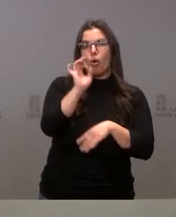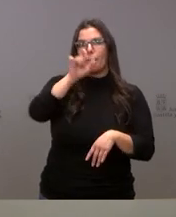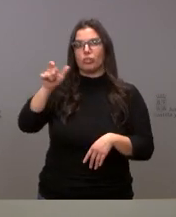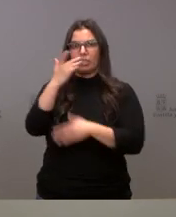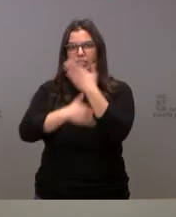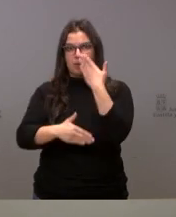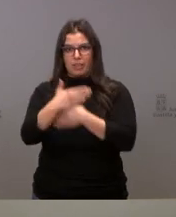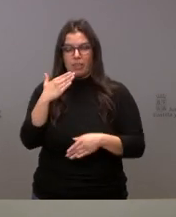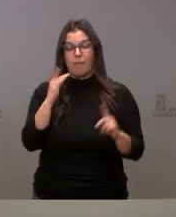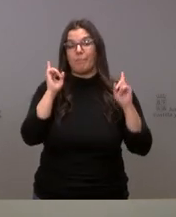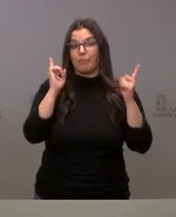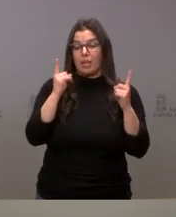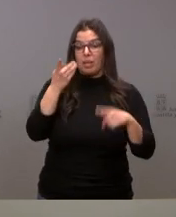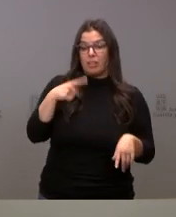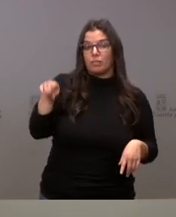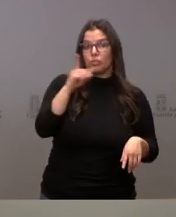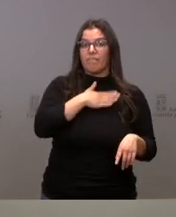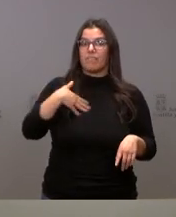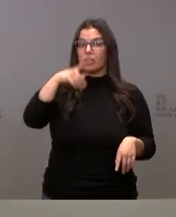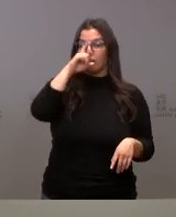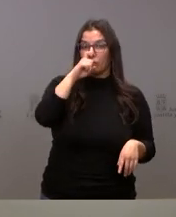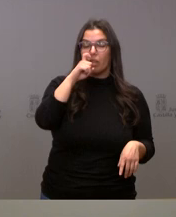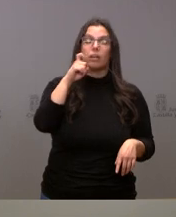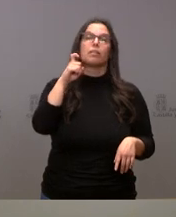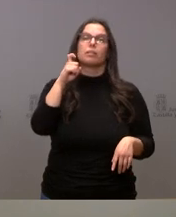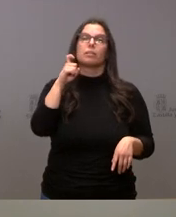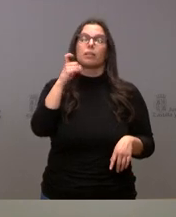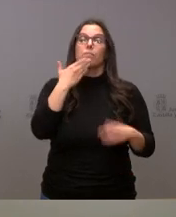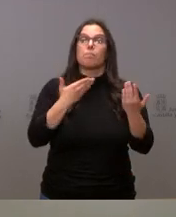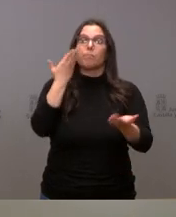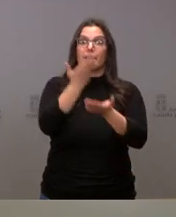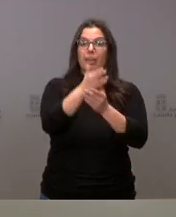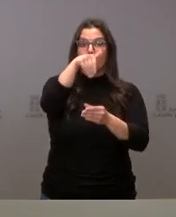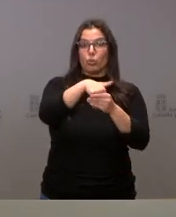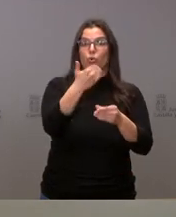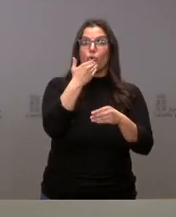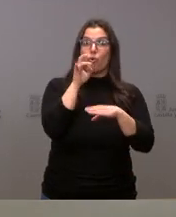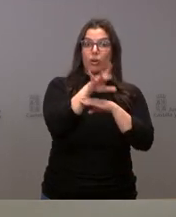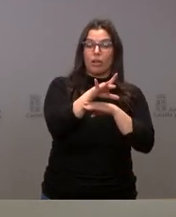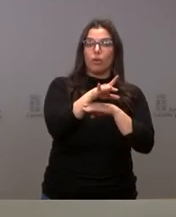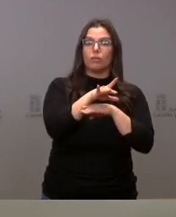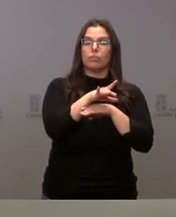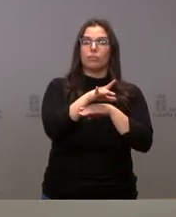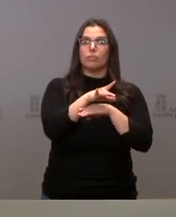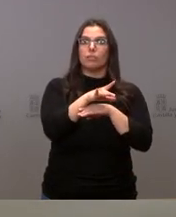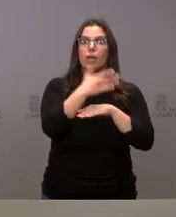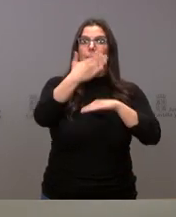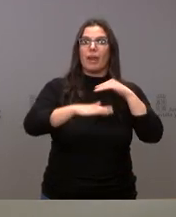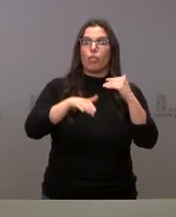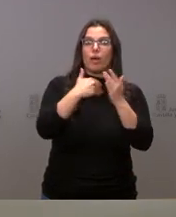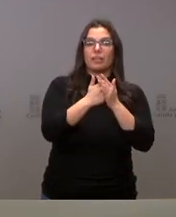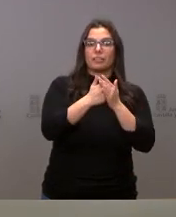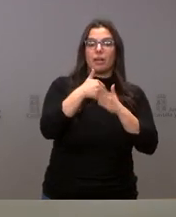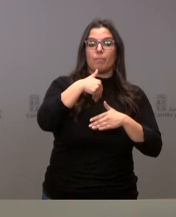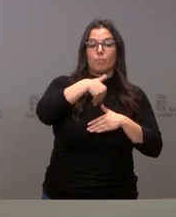discapacidad. En este sentido, quiero recordar que para hacer la solicitud de voto por correo se dispone de plazo hasta el